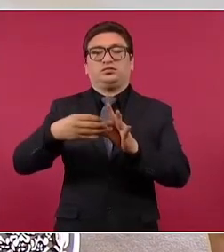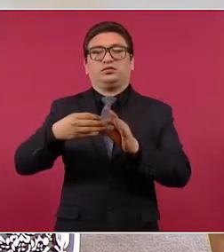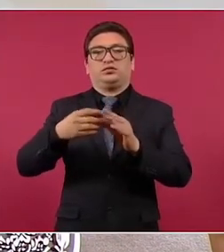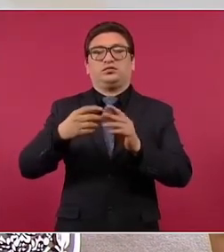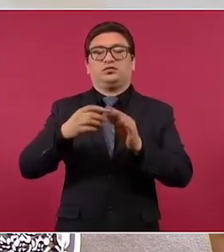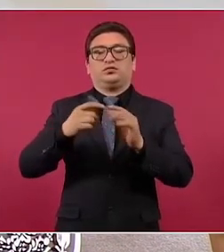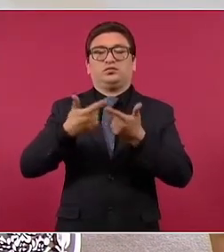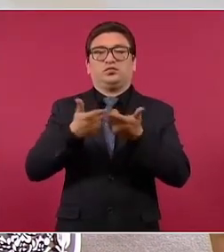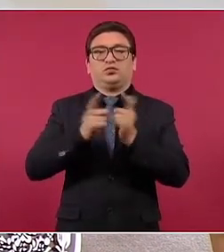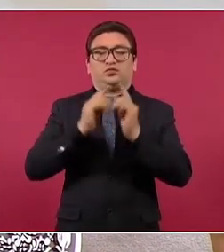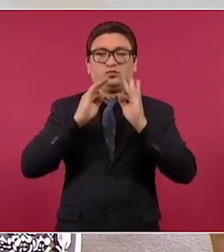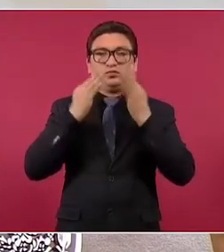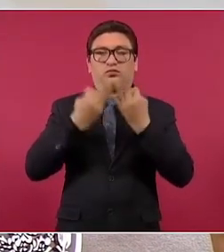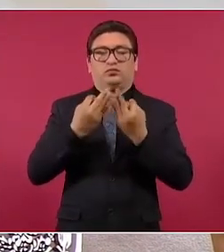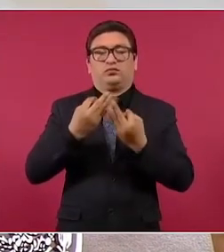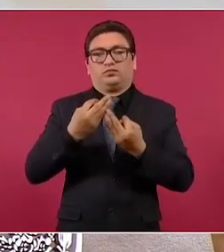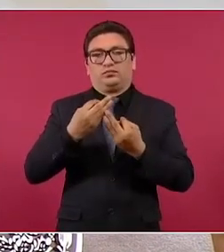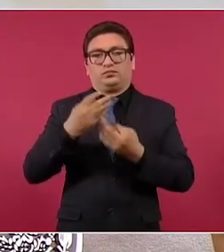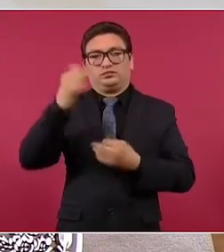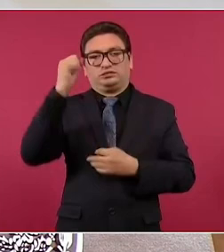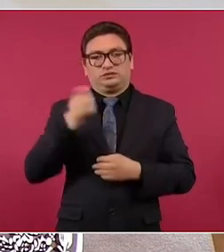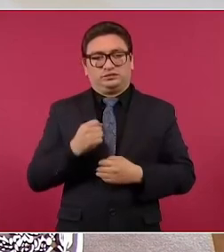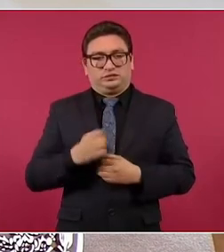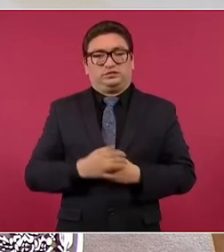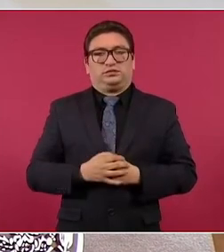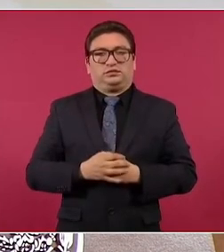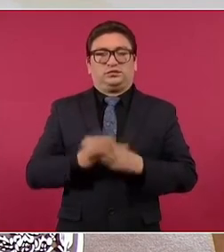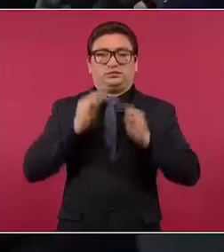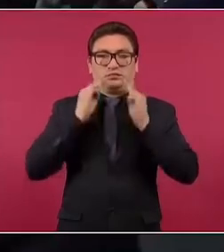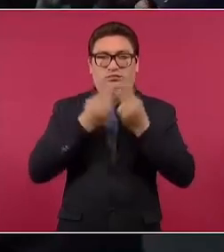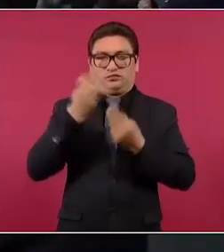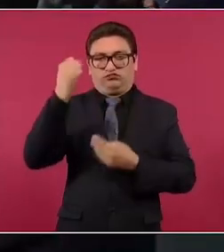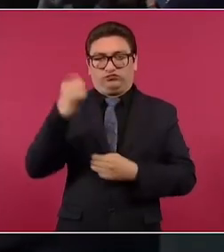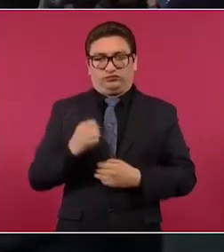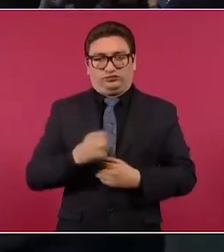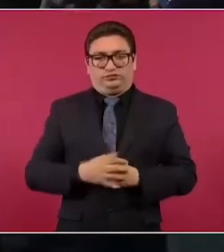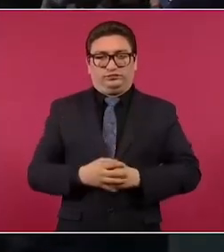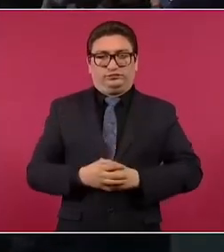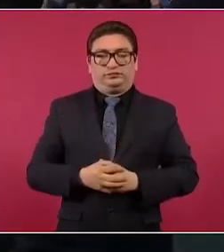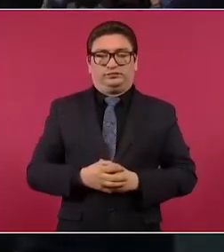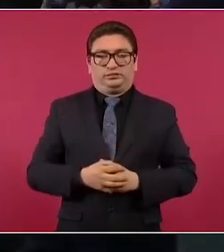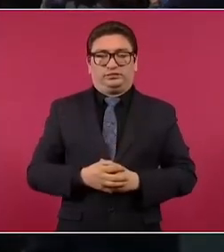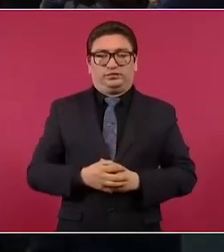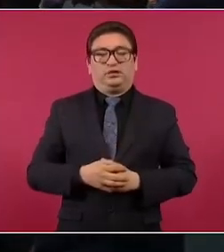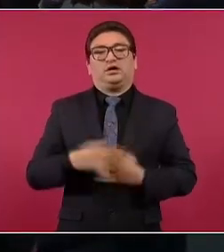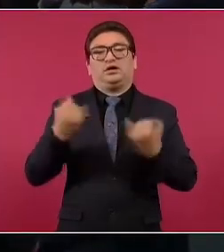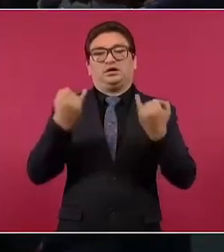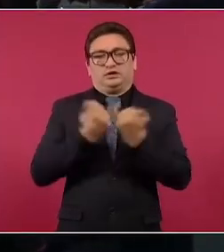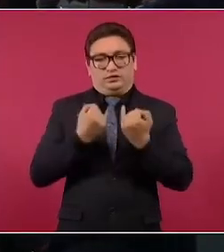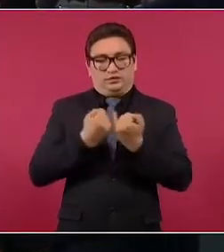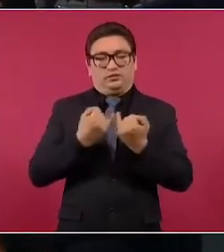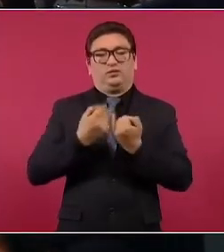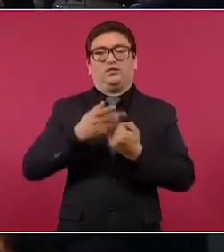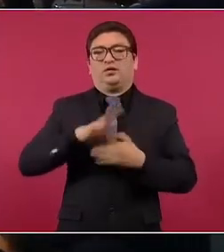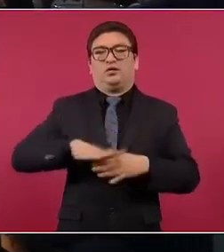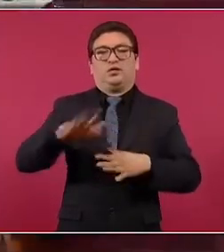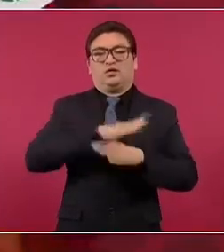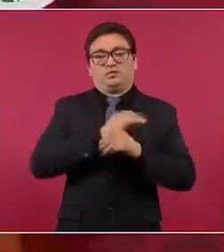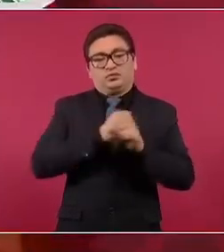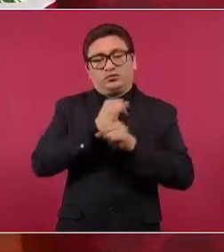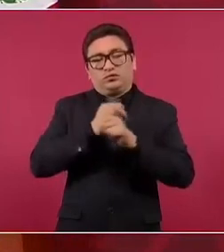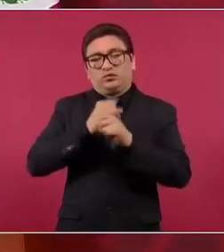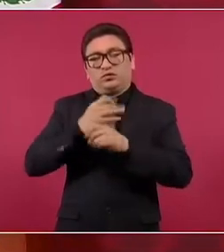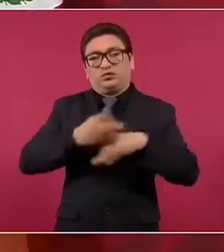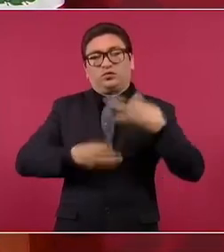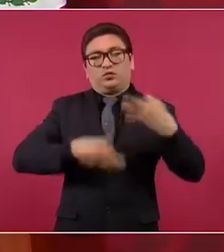cartel de Sinaloa y así como le ha dado seguimiento a todo el